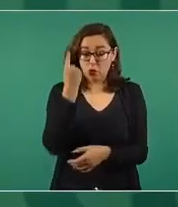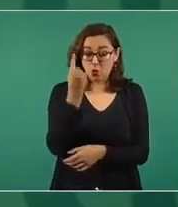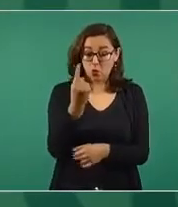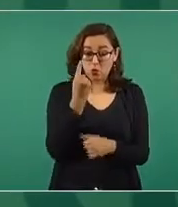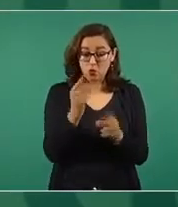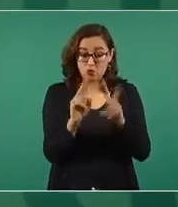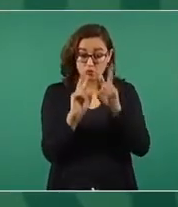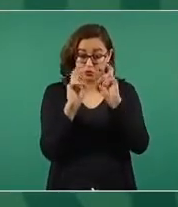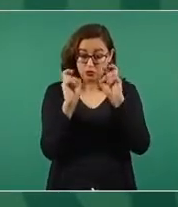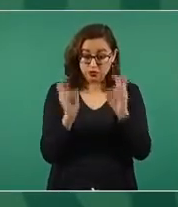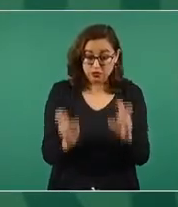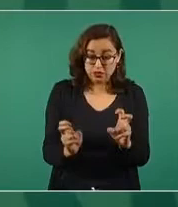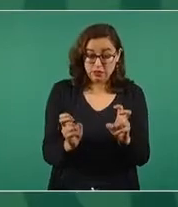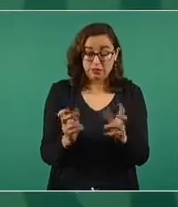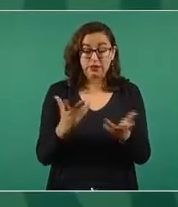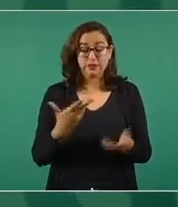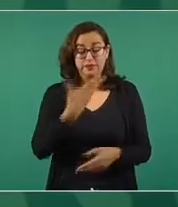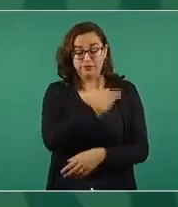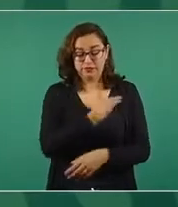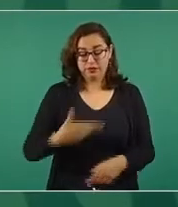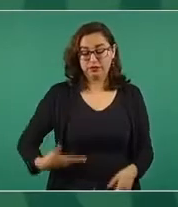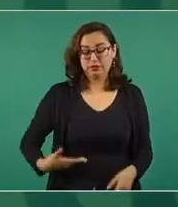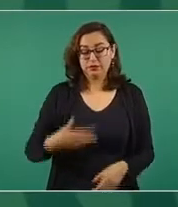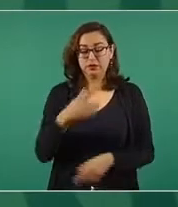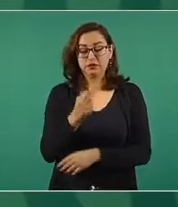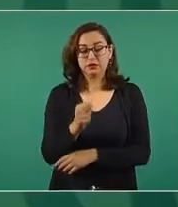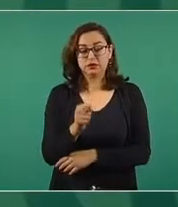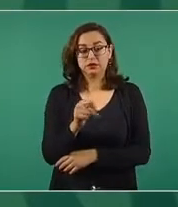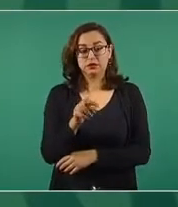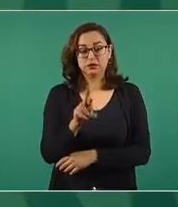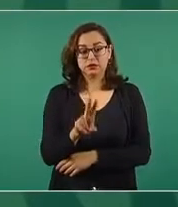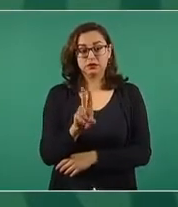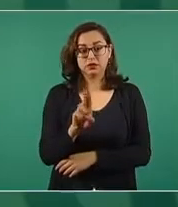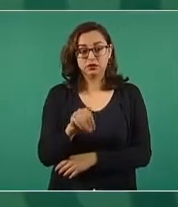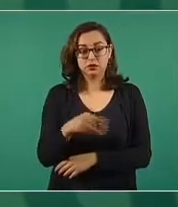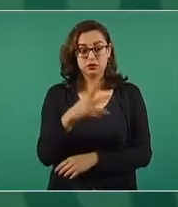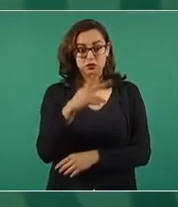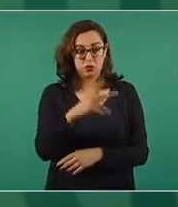¿Cómo fue la relación con el presidente Donald Trump?